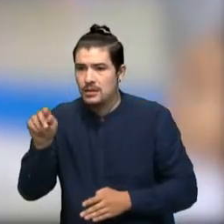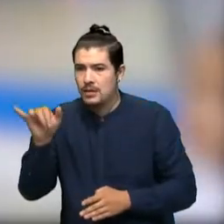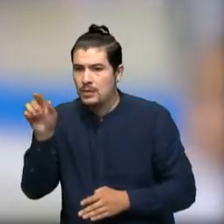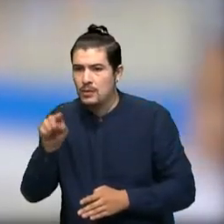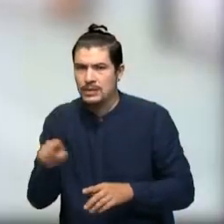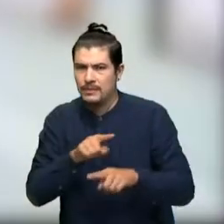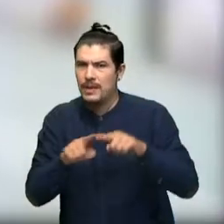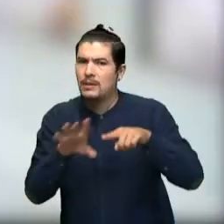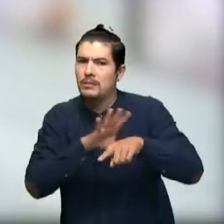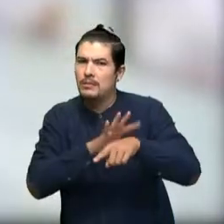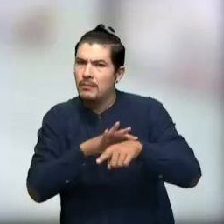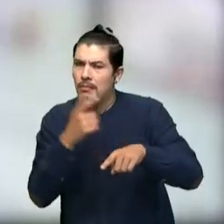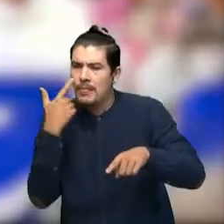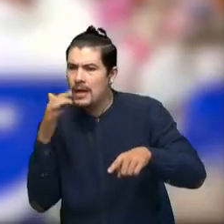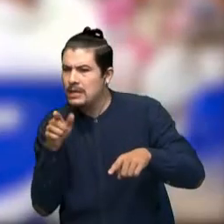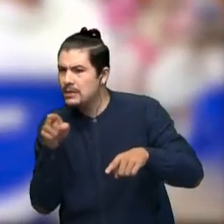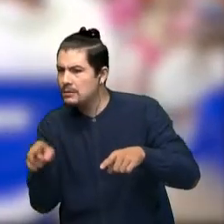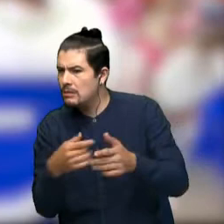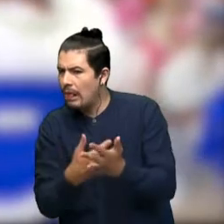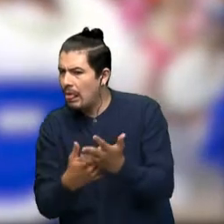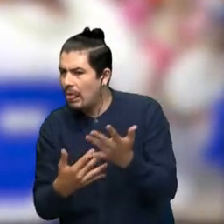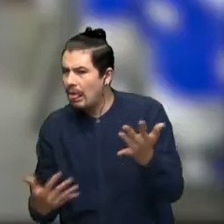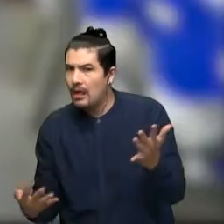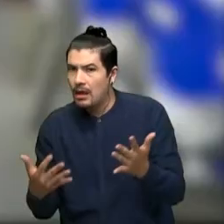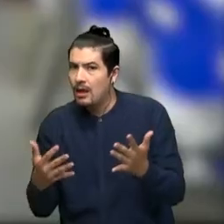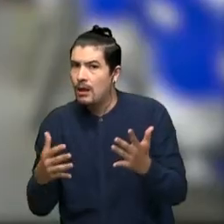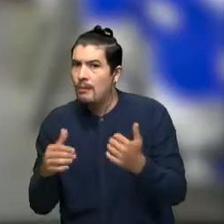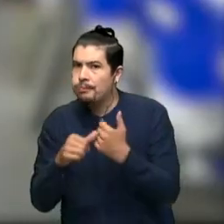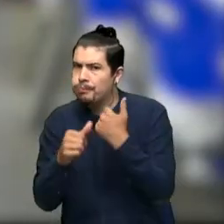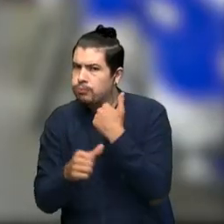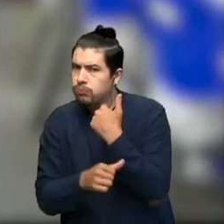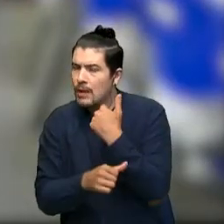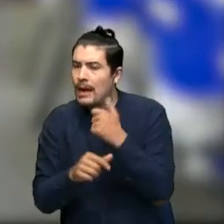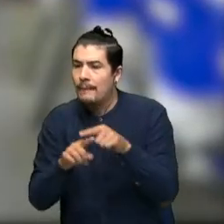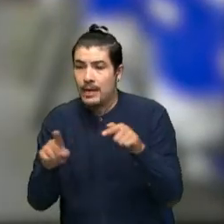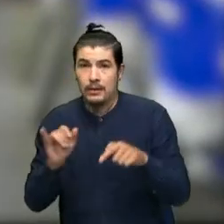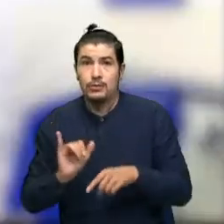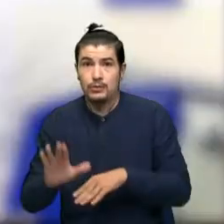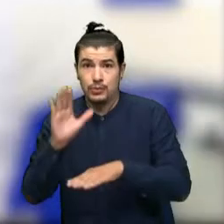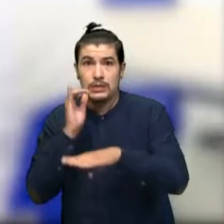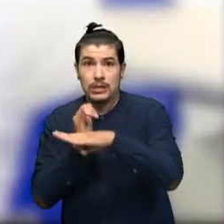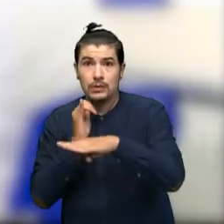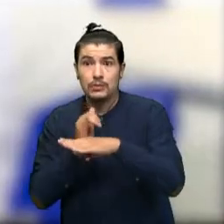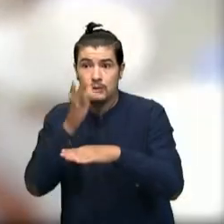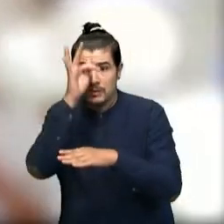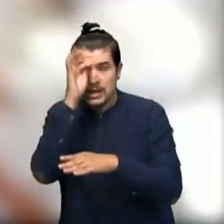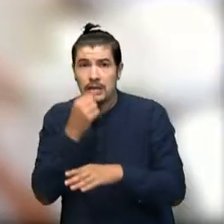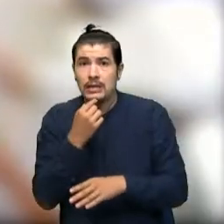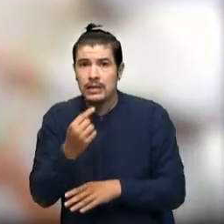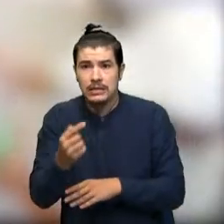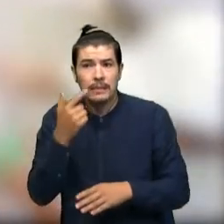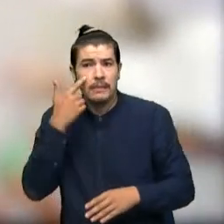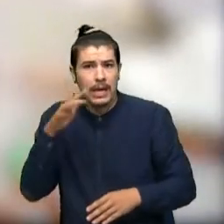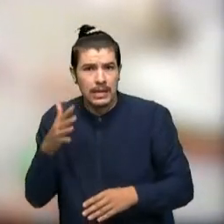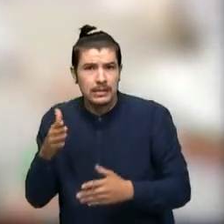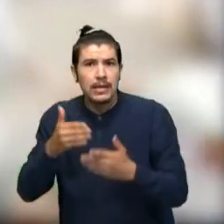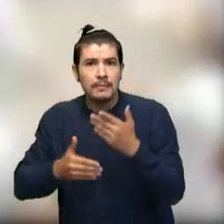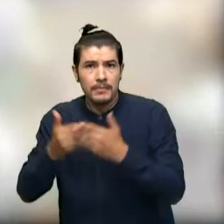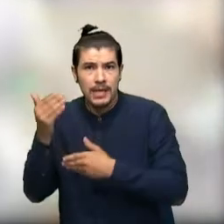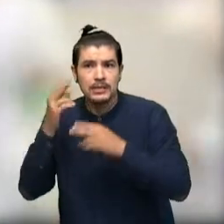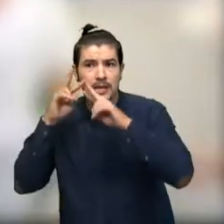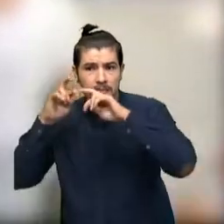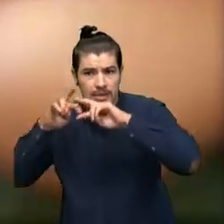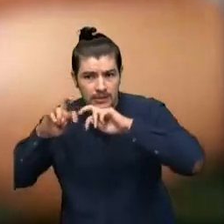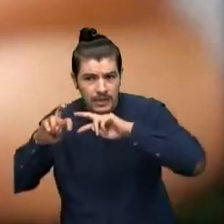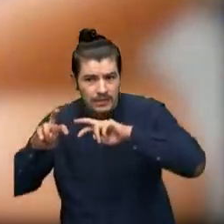se manifiesta habría presentado sangrado. Por su parte, la institución emitió un comunicado donde manifiesta que se están realizando las